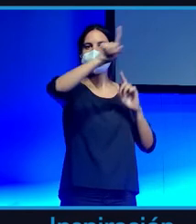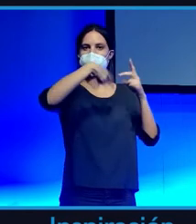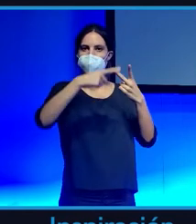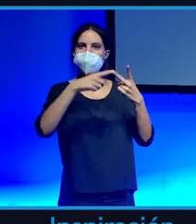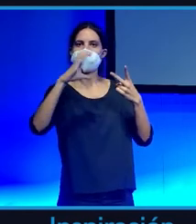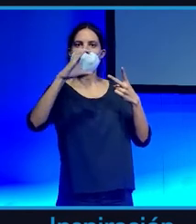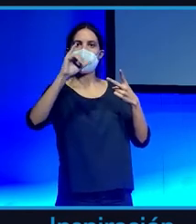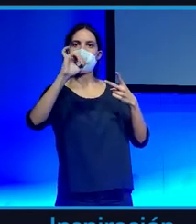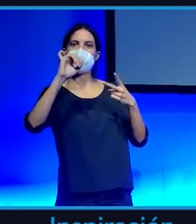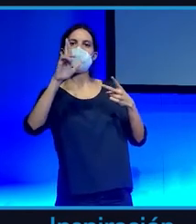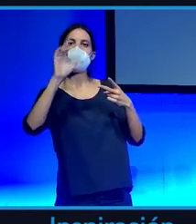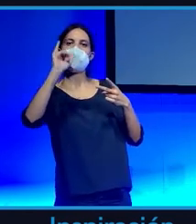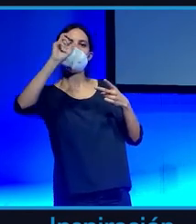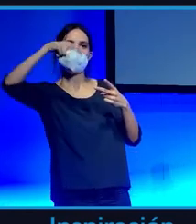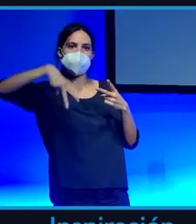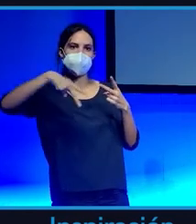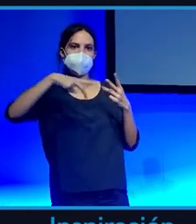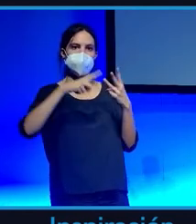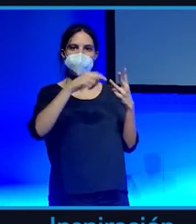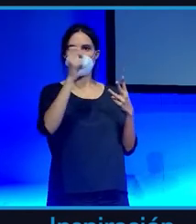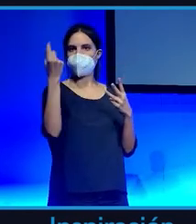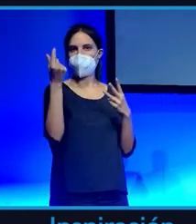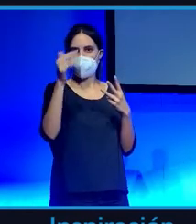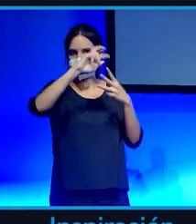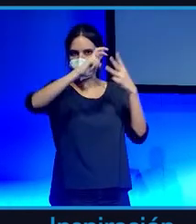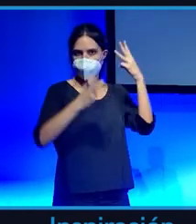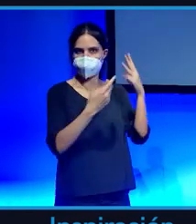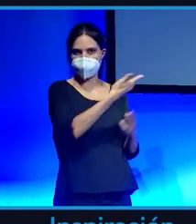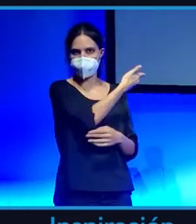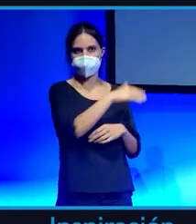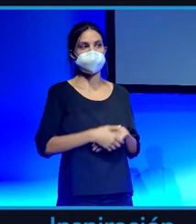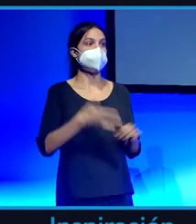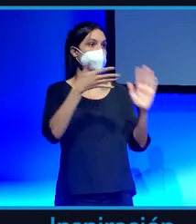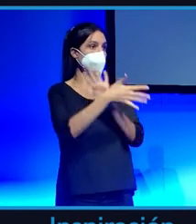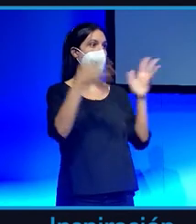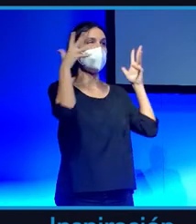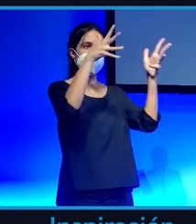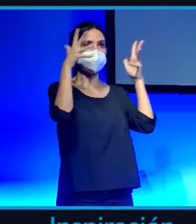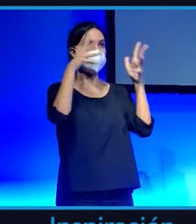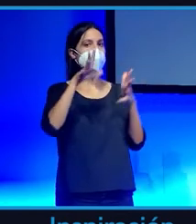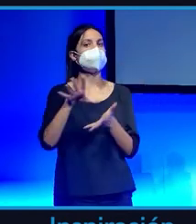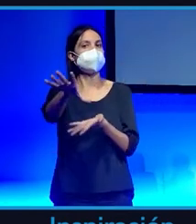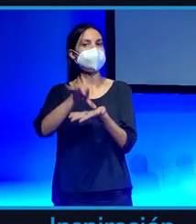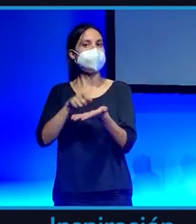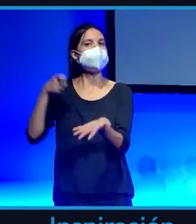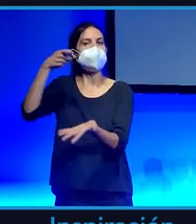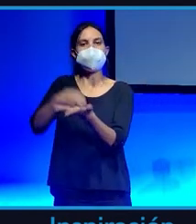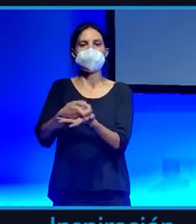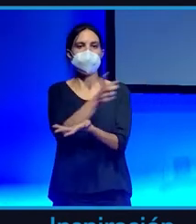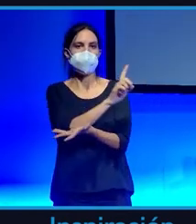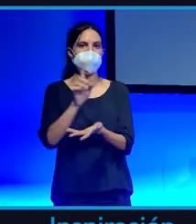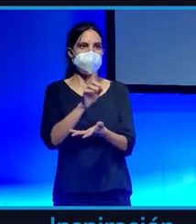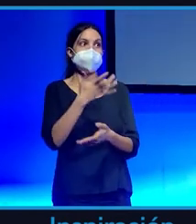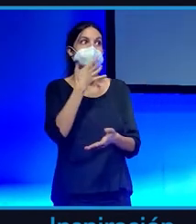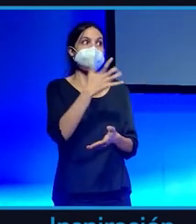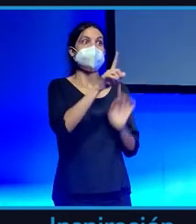pues ahí las tenéis para el que quiera. Como siempre, no son consejos de inversión y si se van a cero no hace falta venir a partirme las